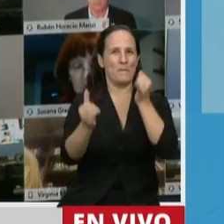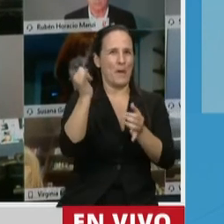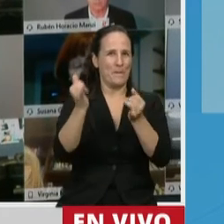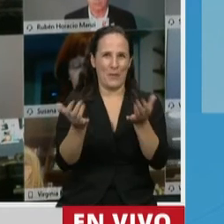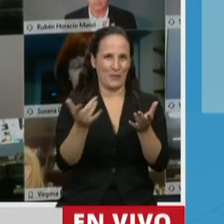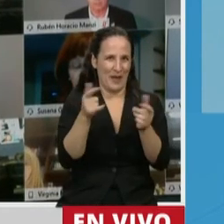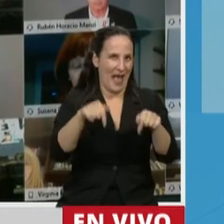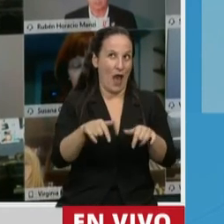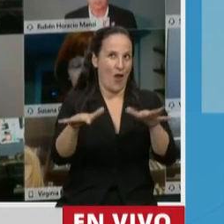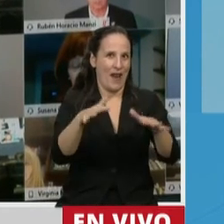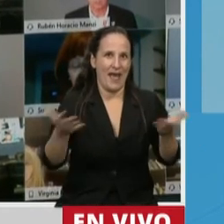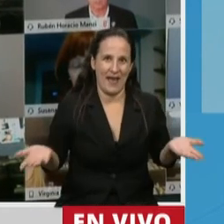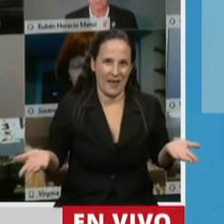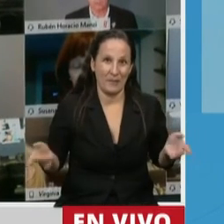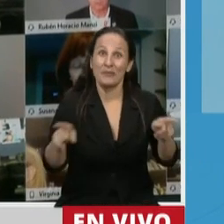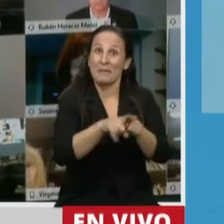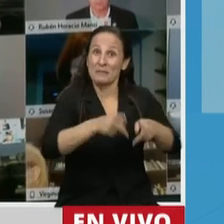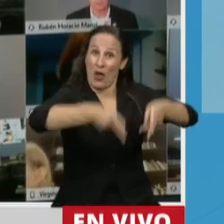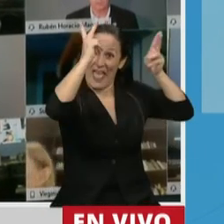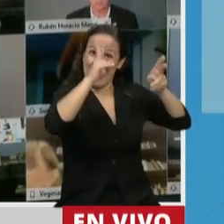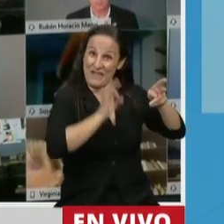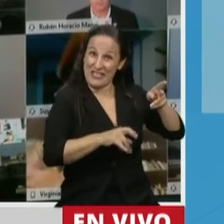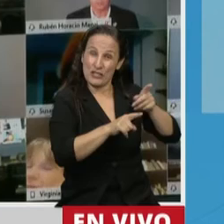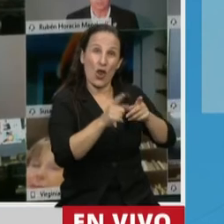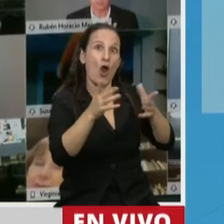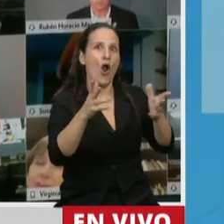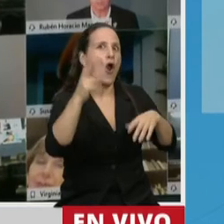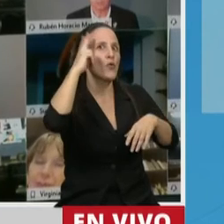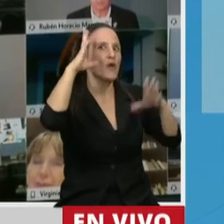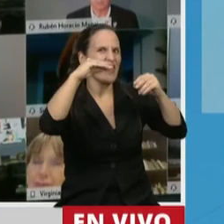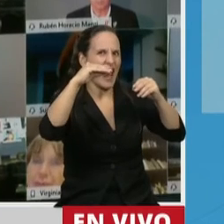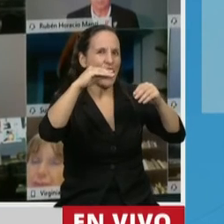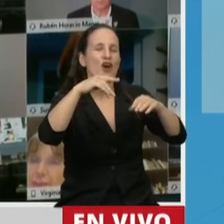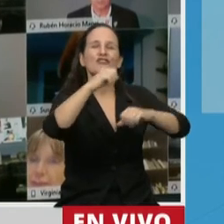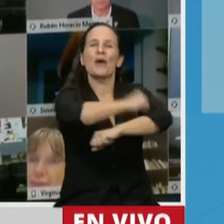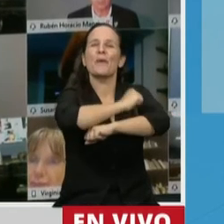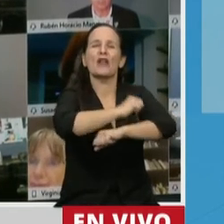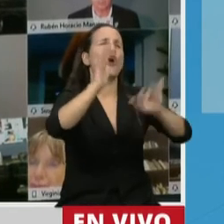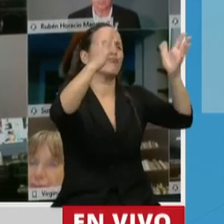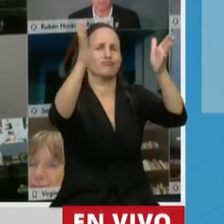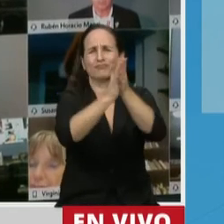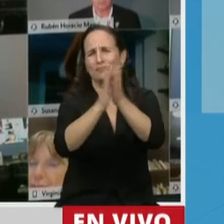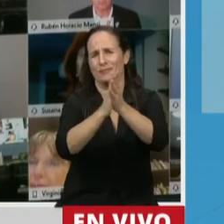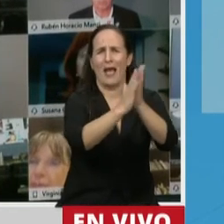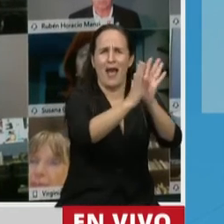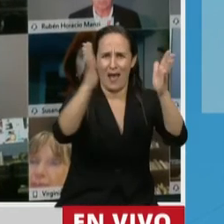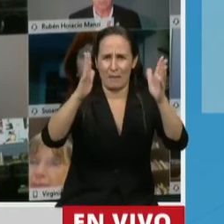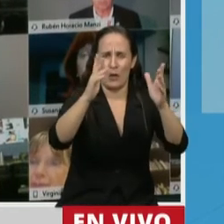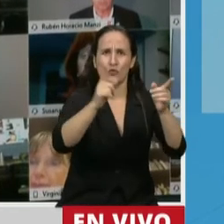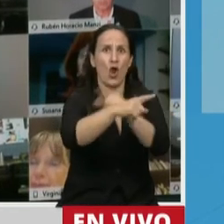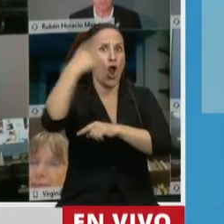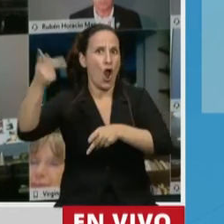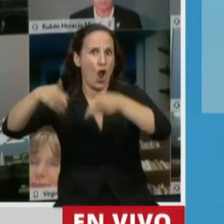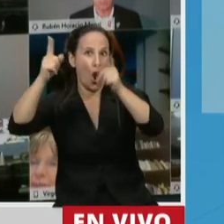Como hay consorcios donde además de salir a los balcones a las nueve de la noche para aplaudir a los trabajadores de la salud, hay otros donde les